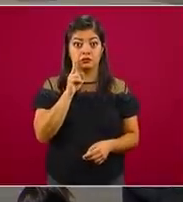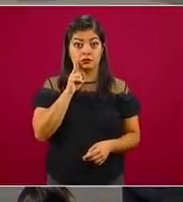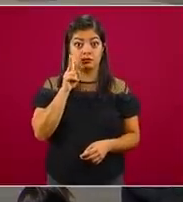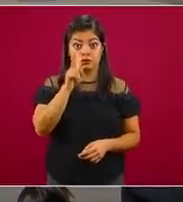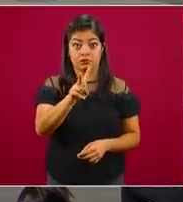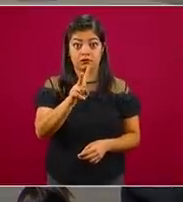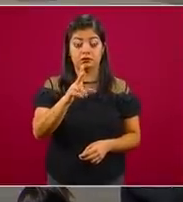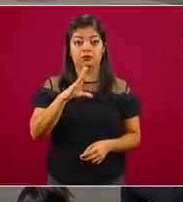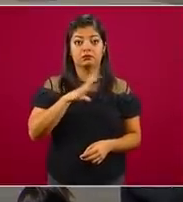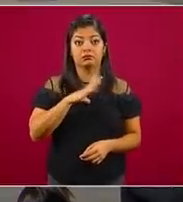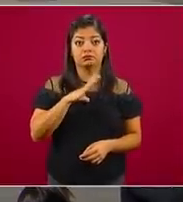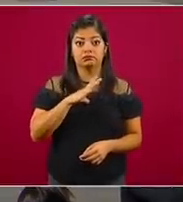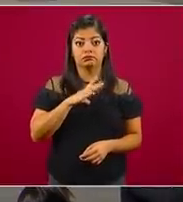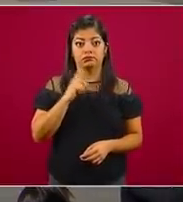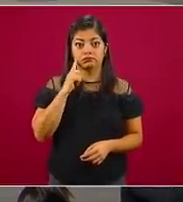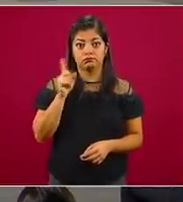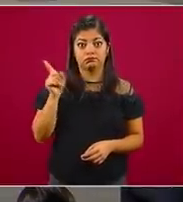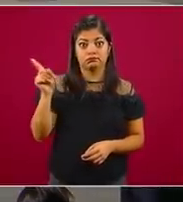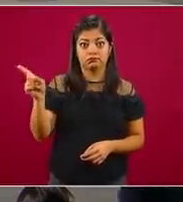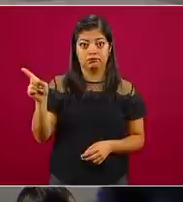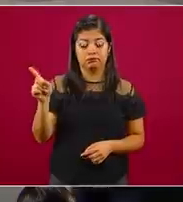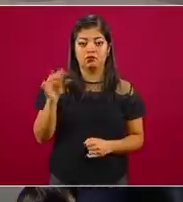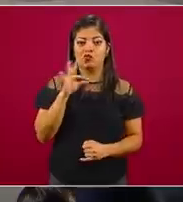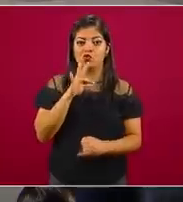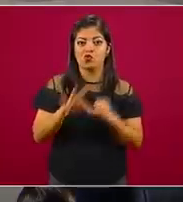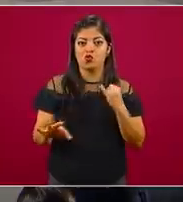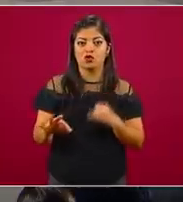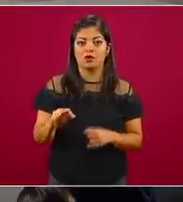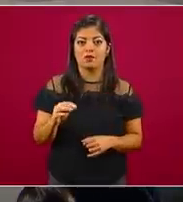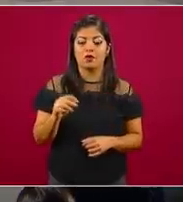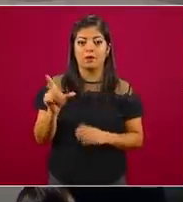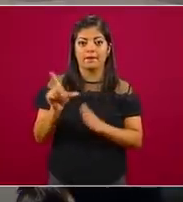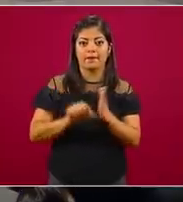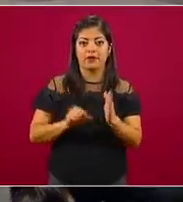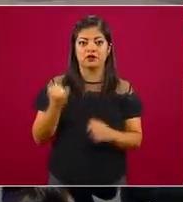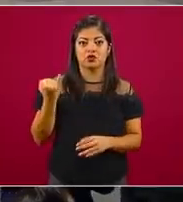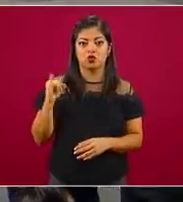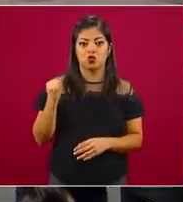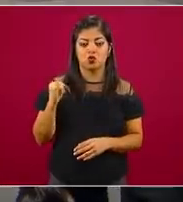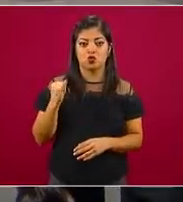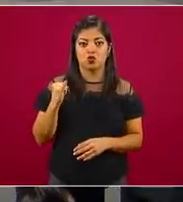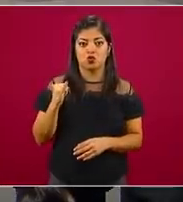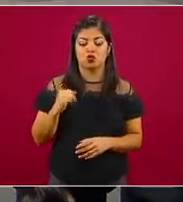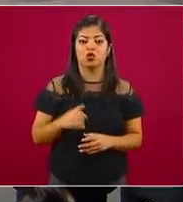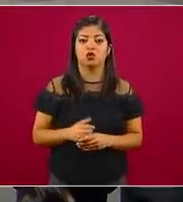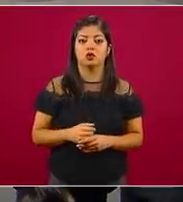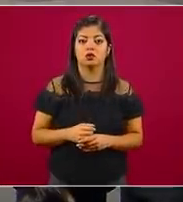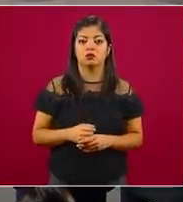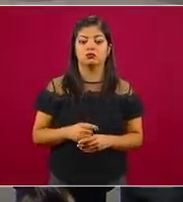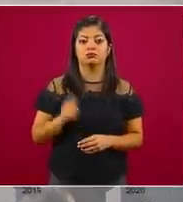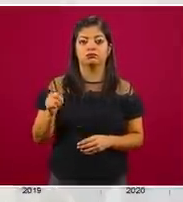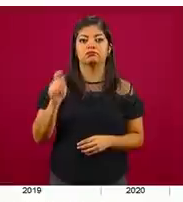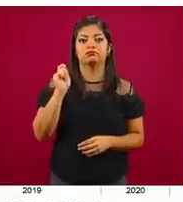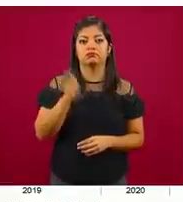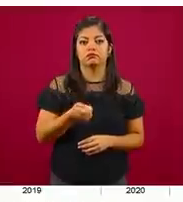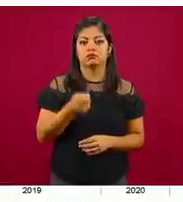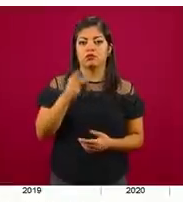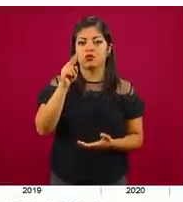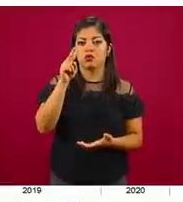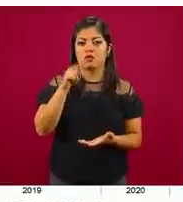el último mes de junio, estamos hablando aquí de dos mil